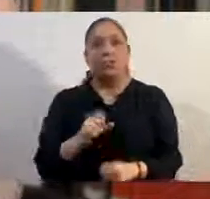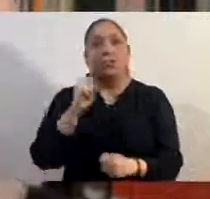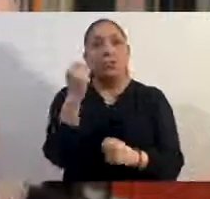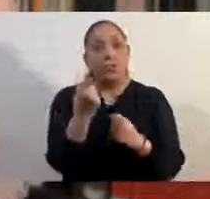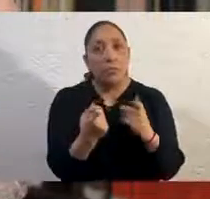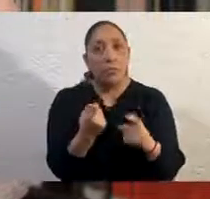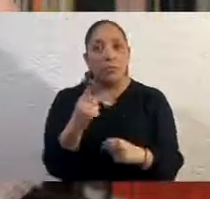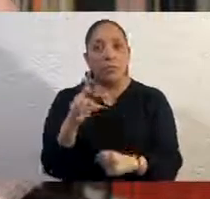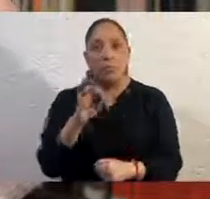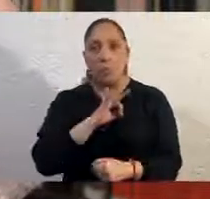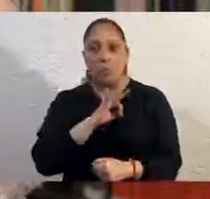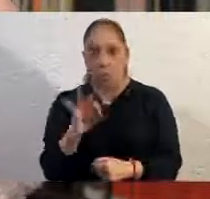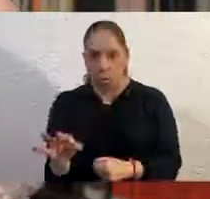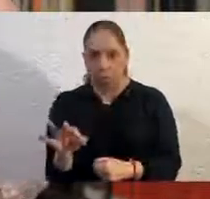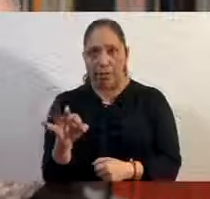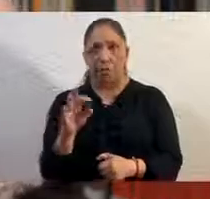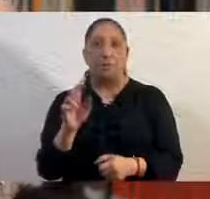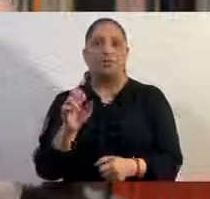ello son transmisoras